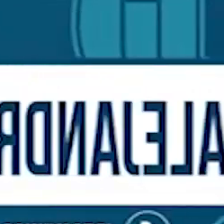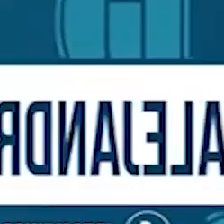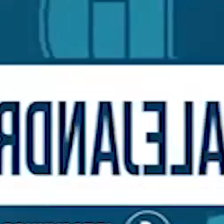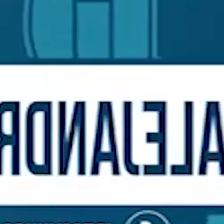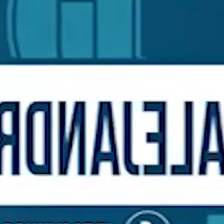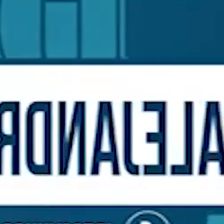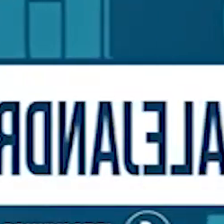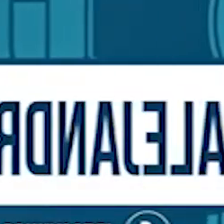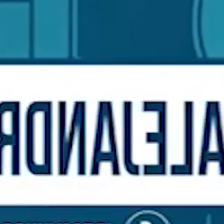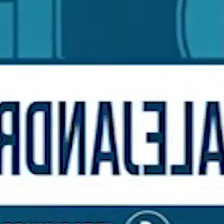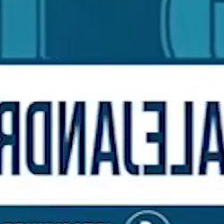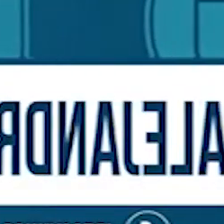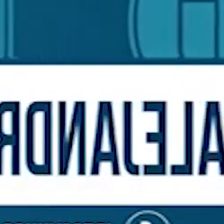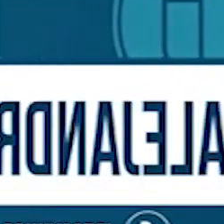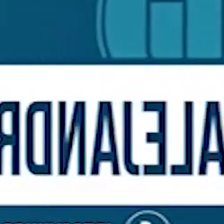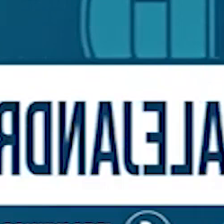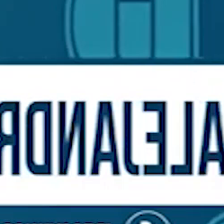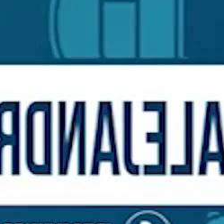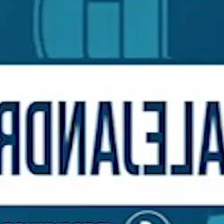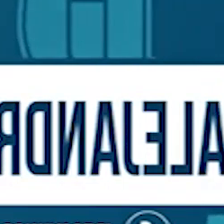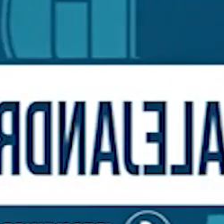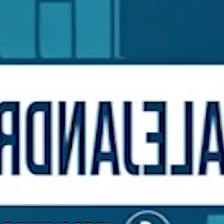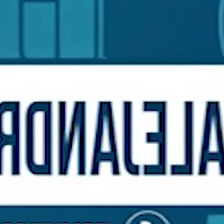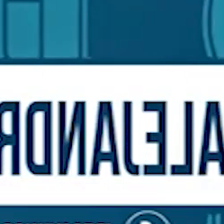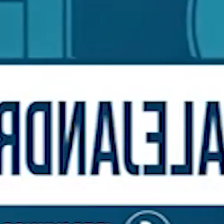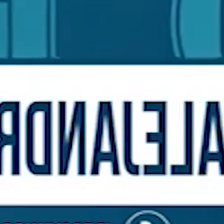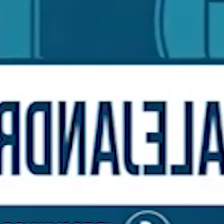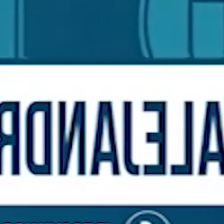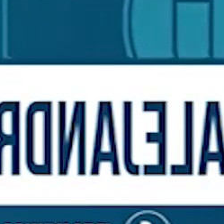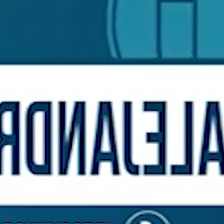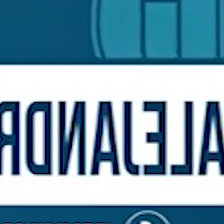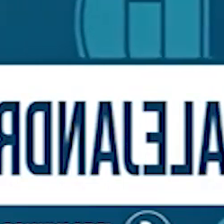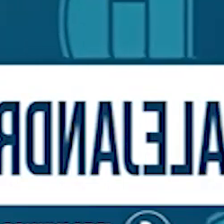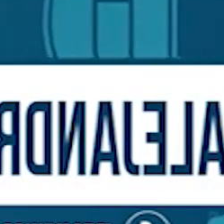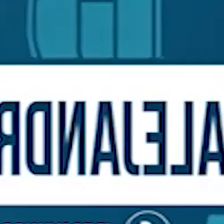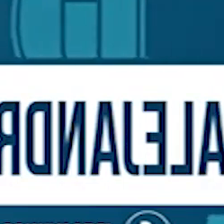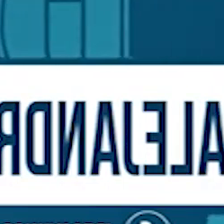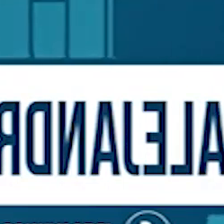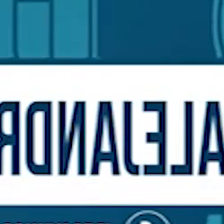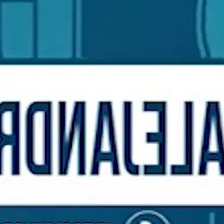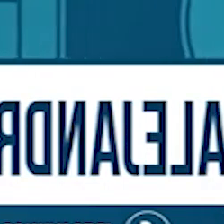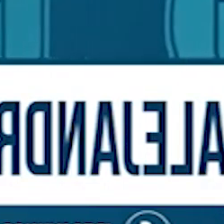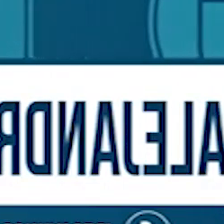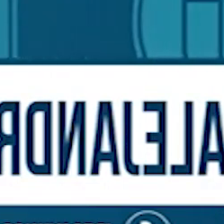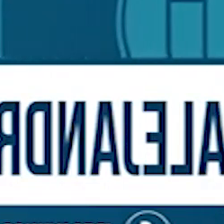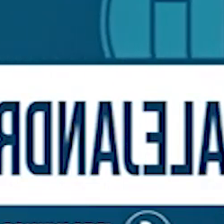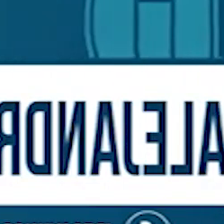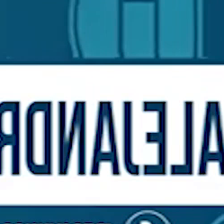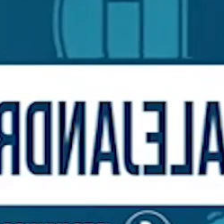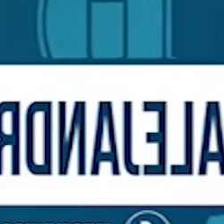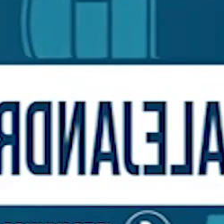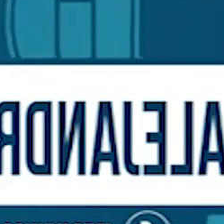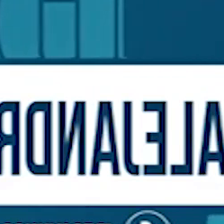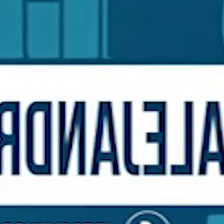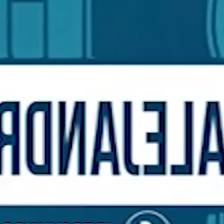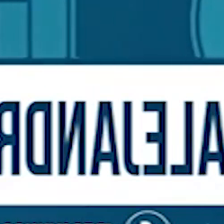Venimos de 20 meses de pandemia muy difícil y teníamos mucha expectativa con esta temporada, principalmente con la